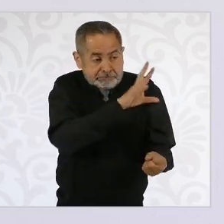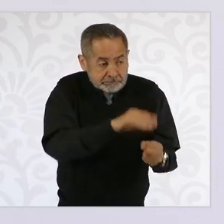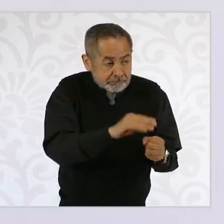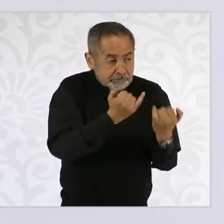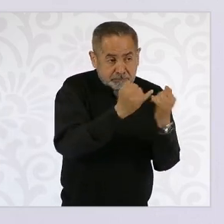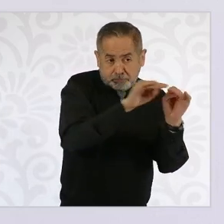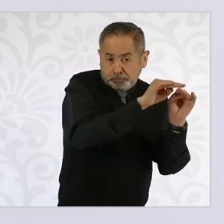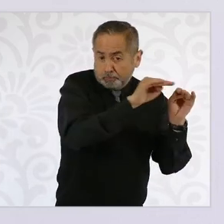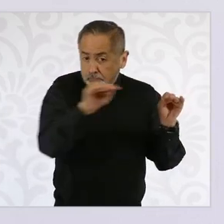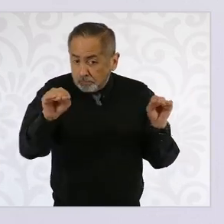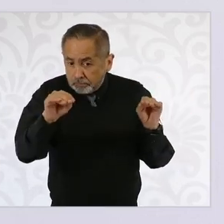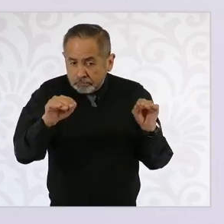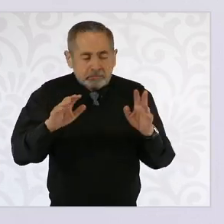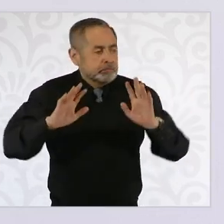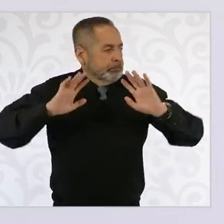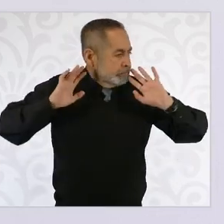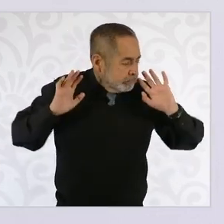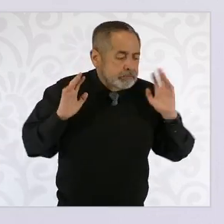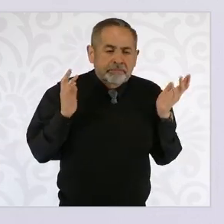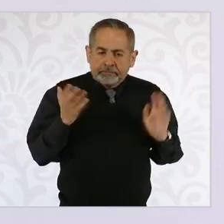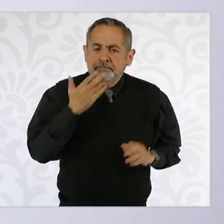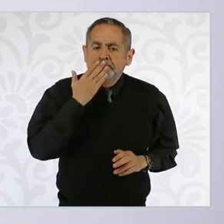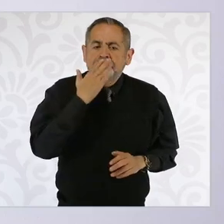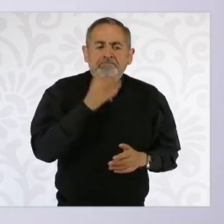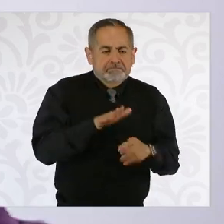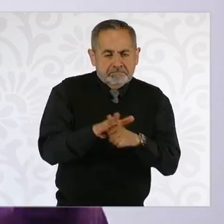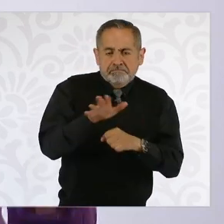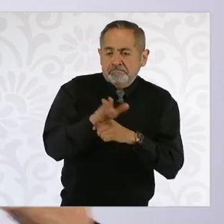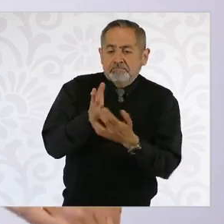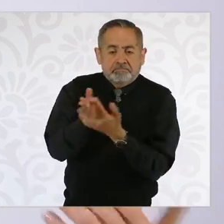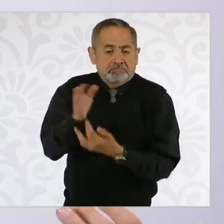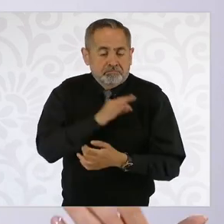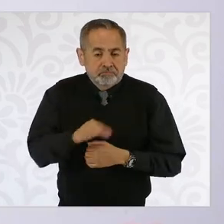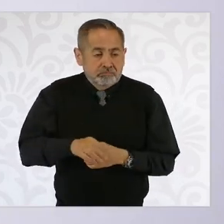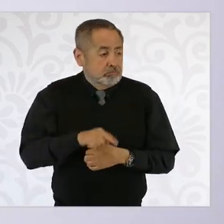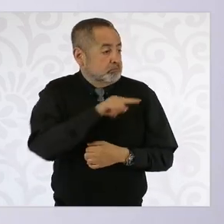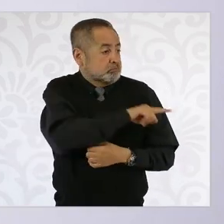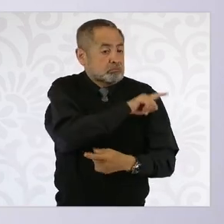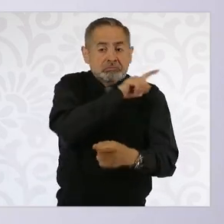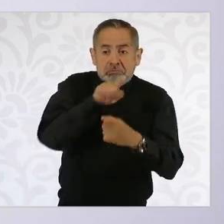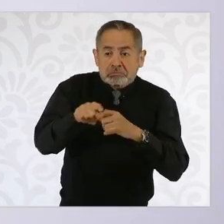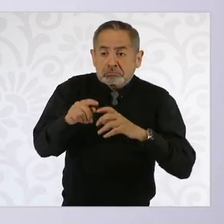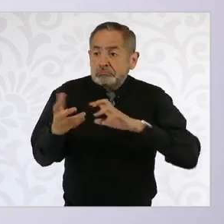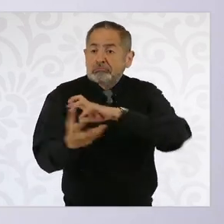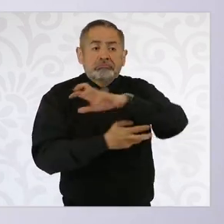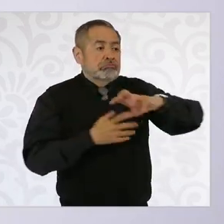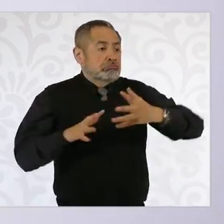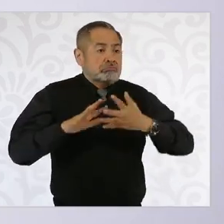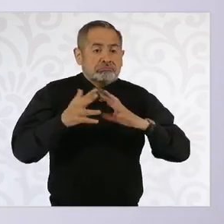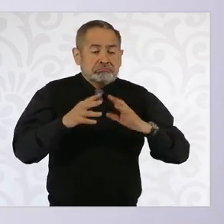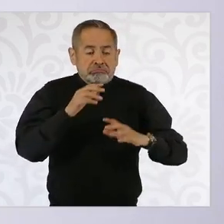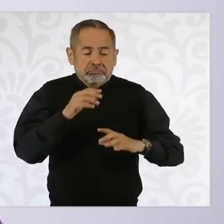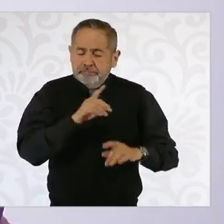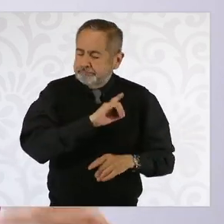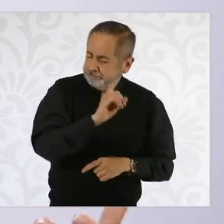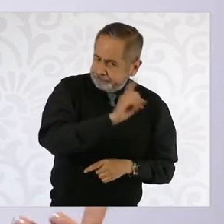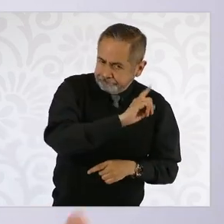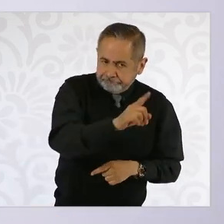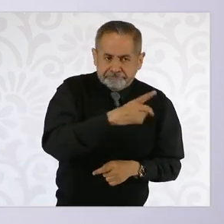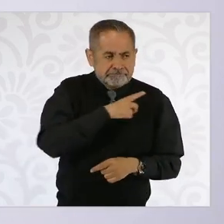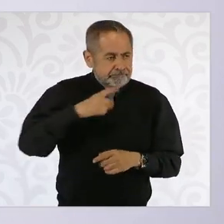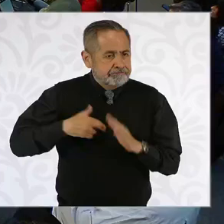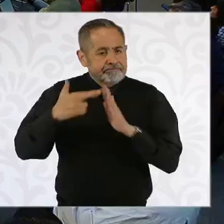no genere problemas técnicos, vamos a decirlo así. Y